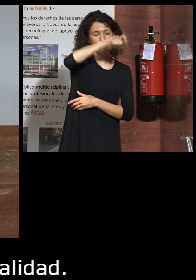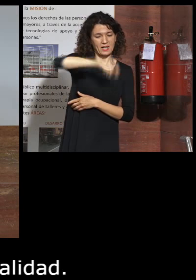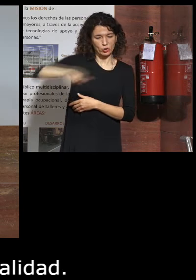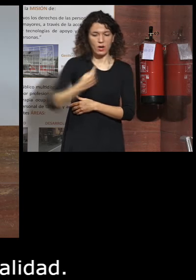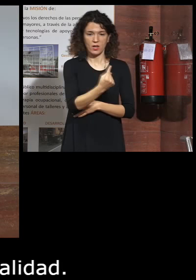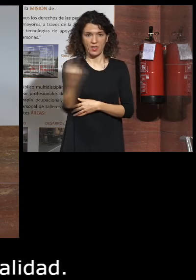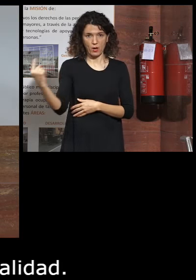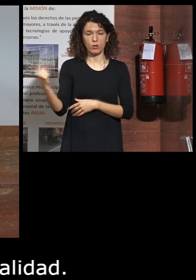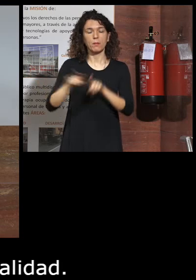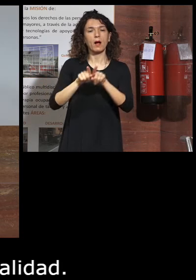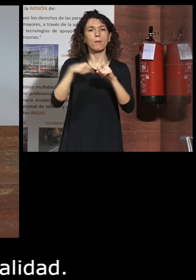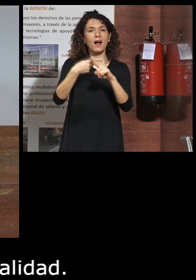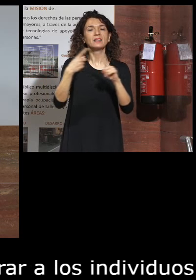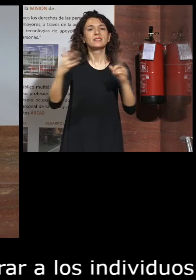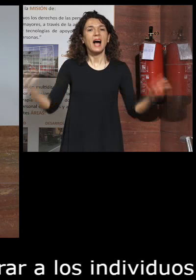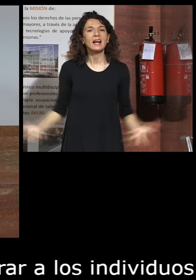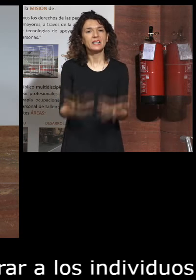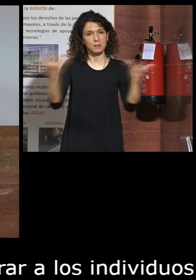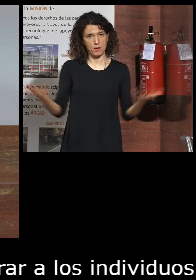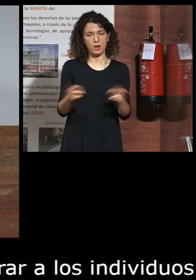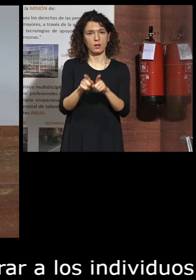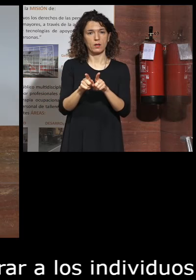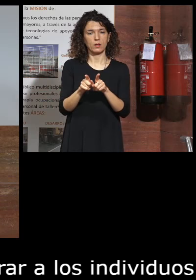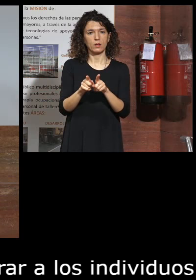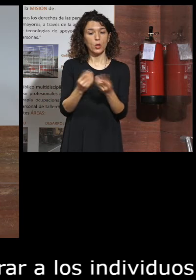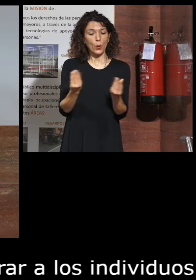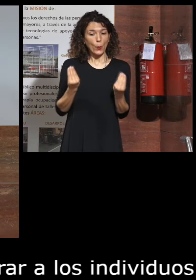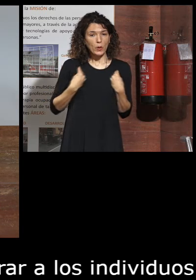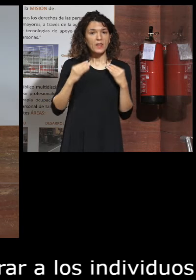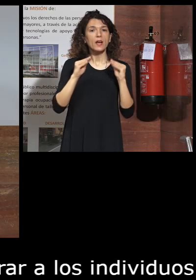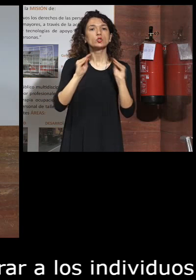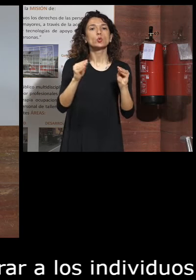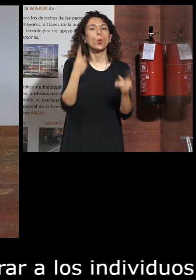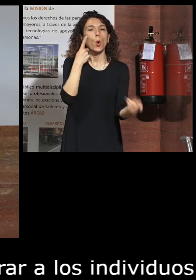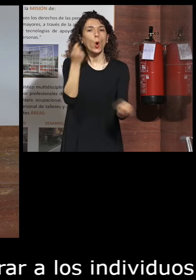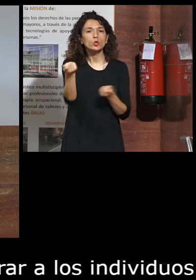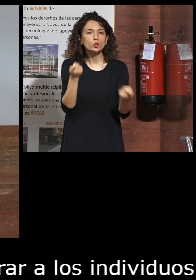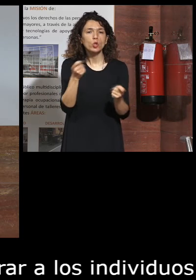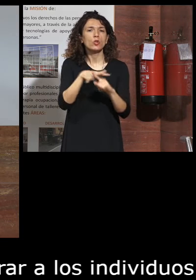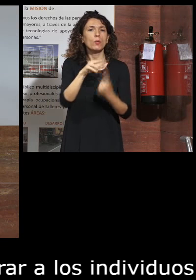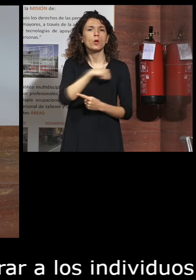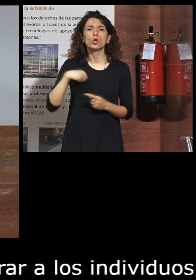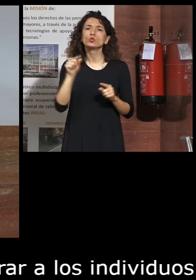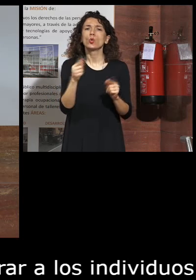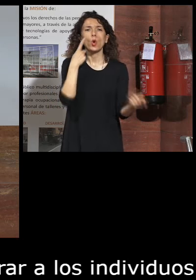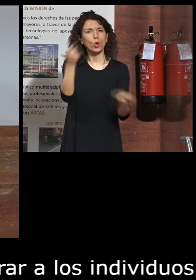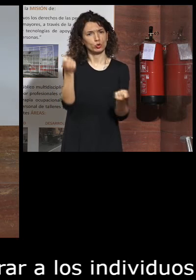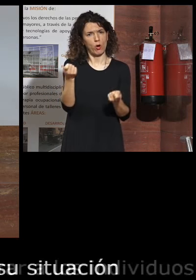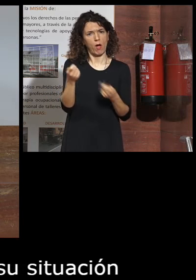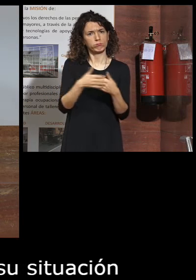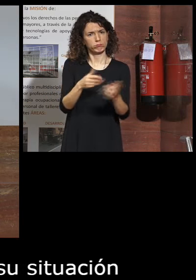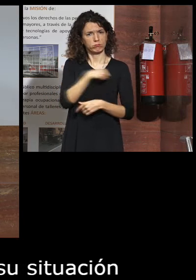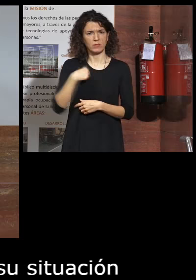y animarlos que toman el control de su situación personal. Hemos